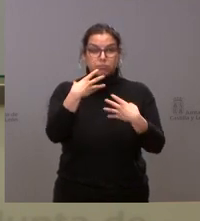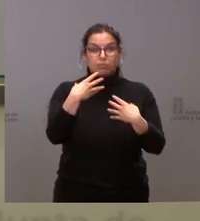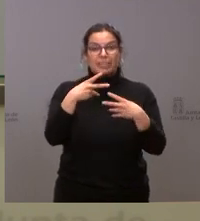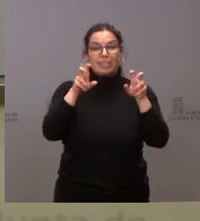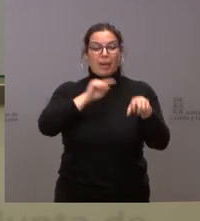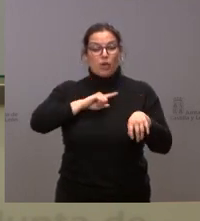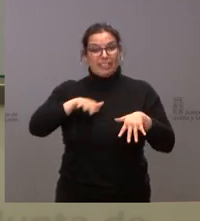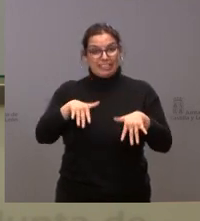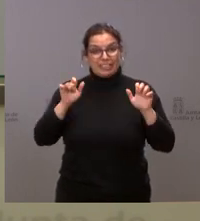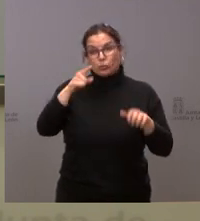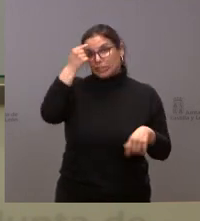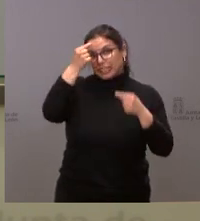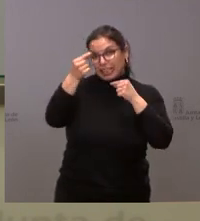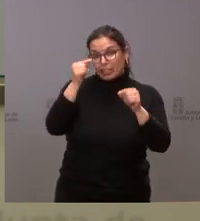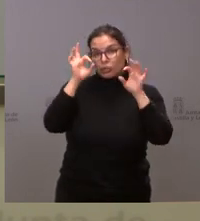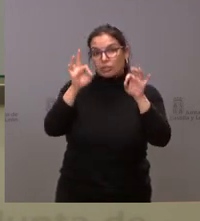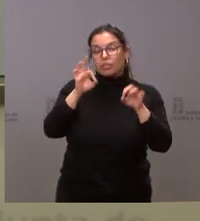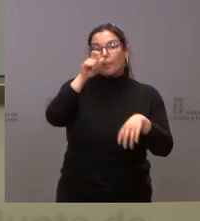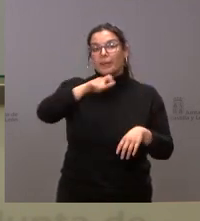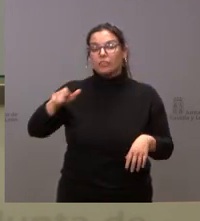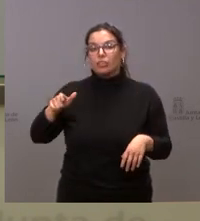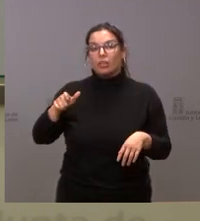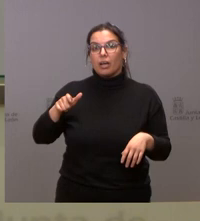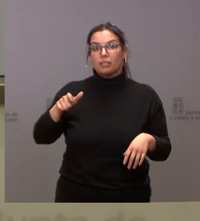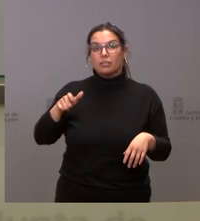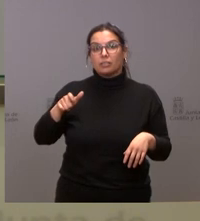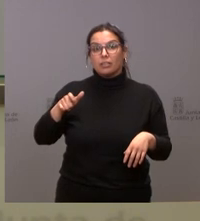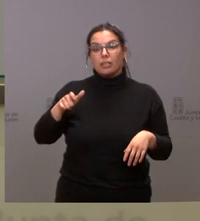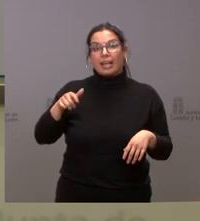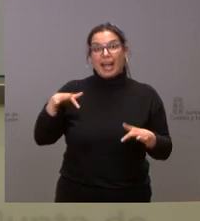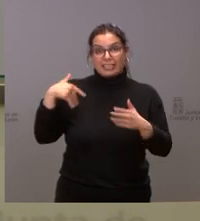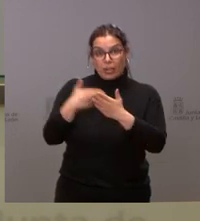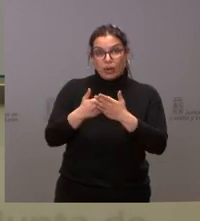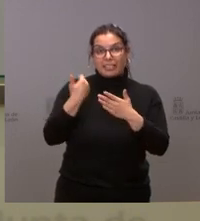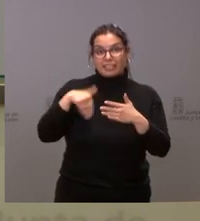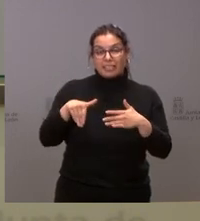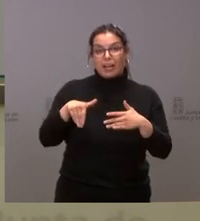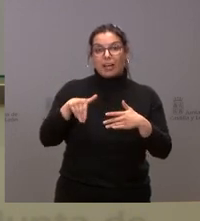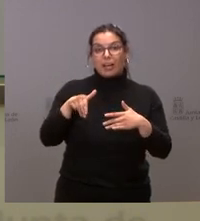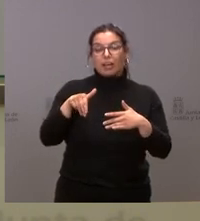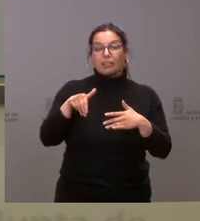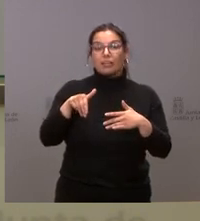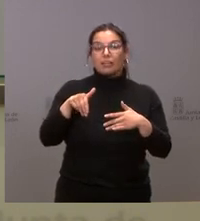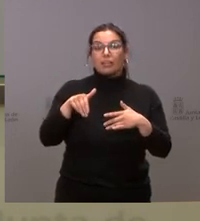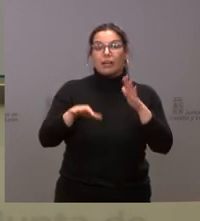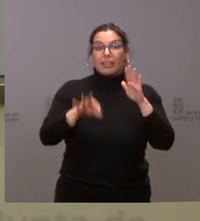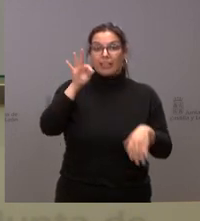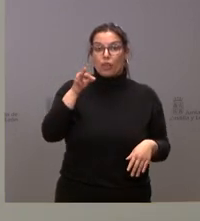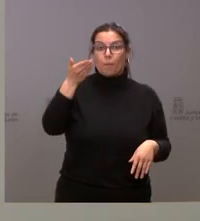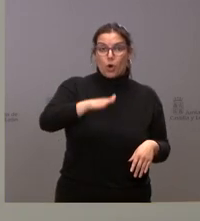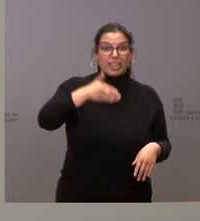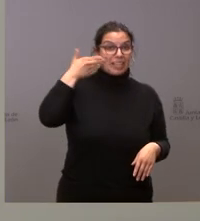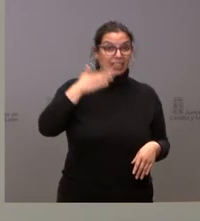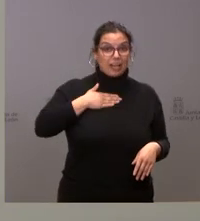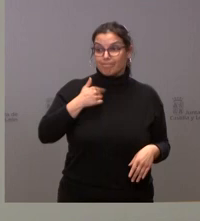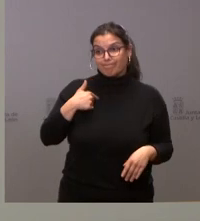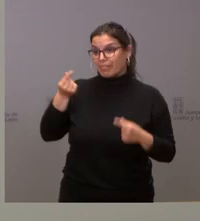tiene usted los datos de la gente que se ha acogido al derecho a una muerte digna en la comunidad. Gracias. Pues no, no lo tengo.